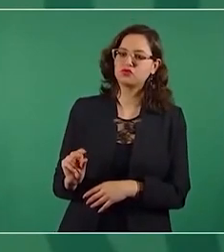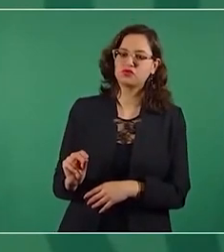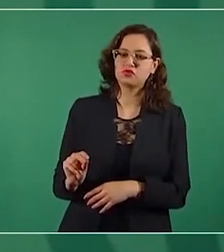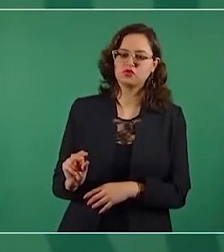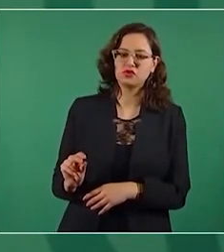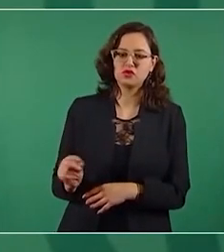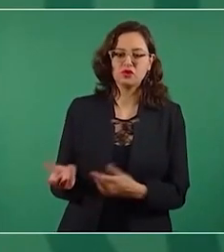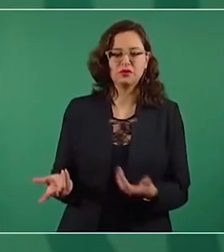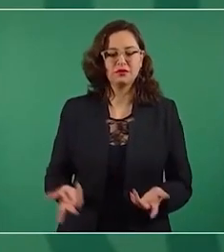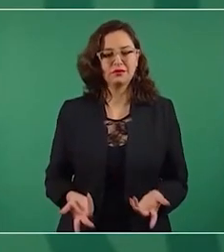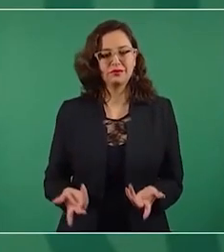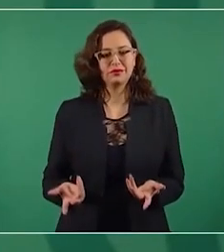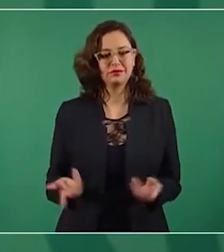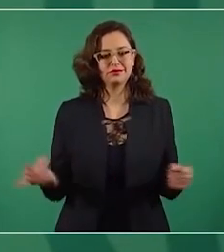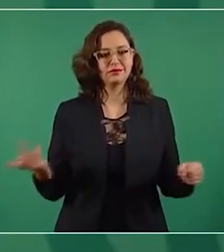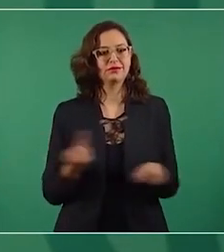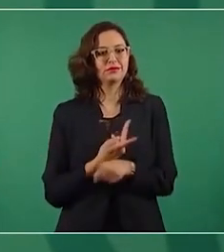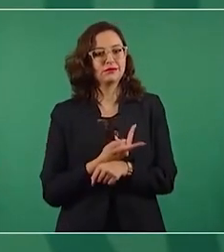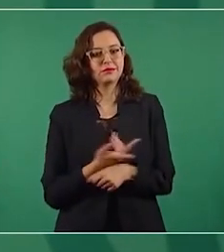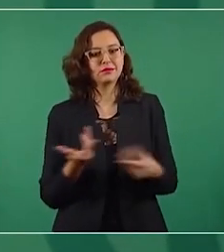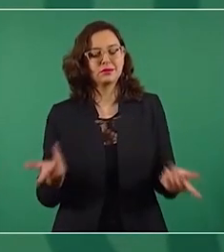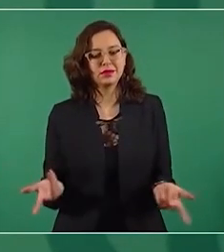pues son los